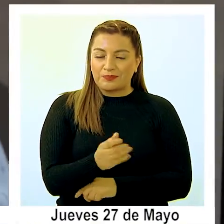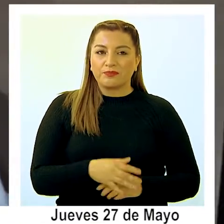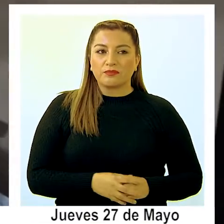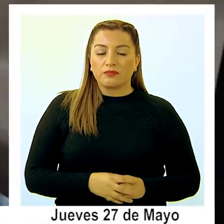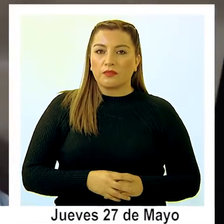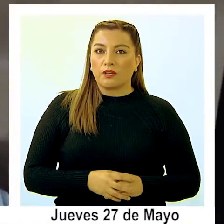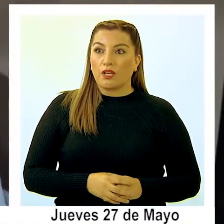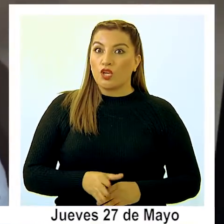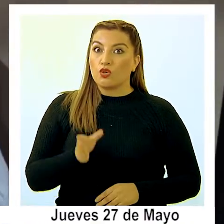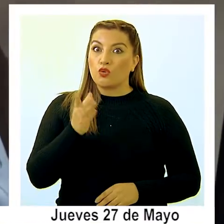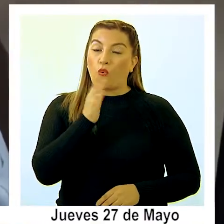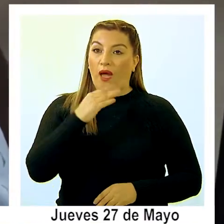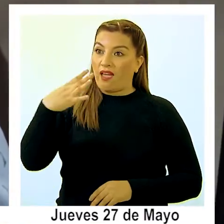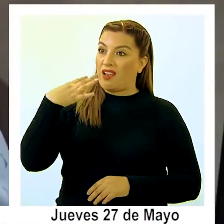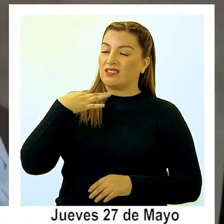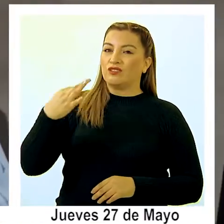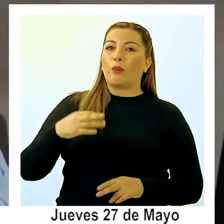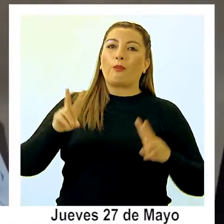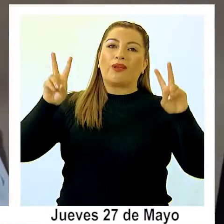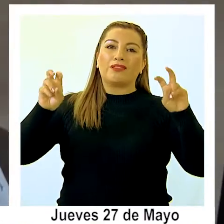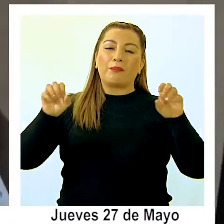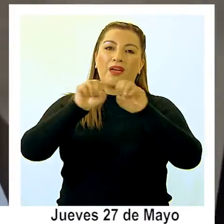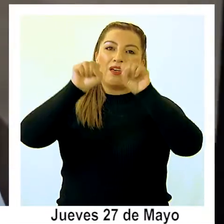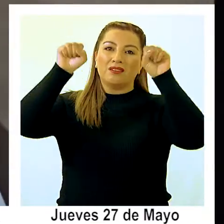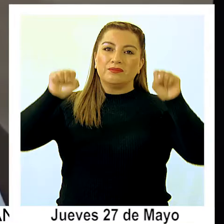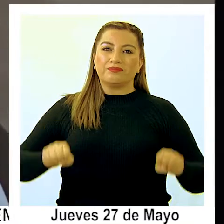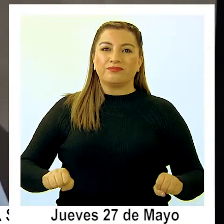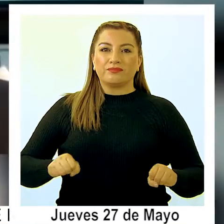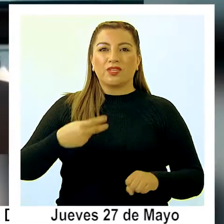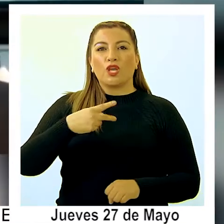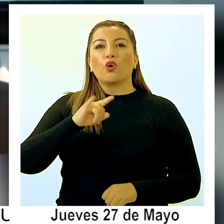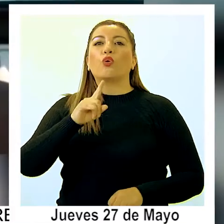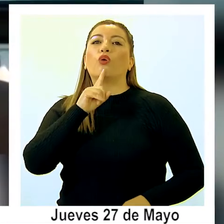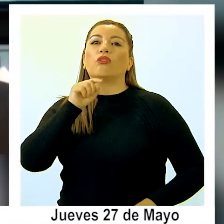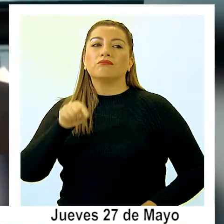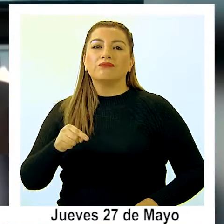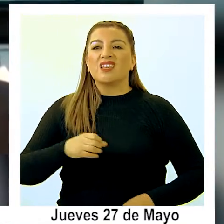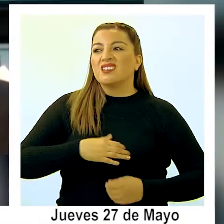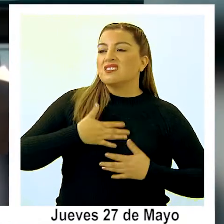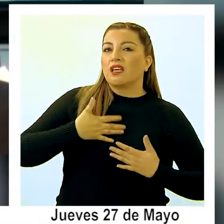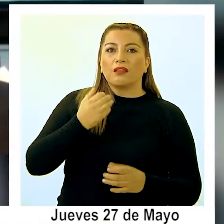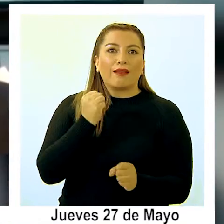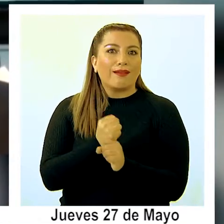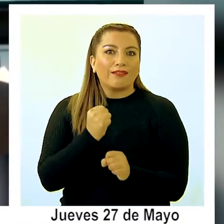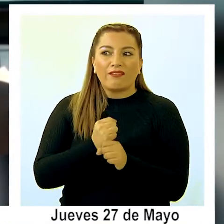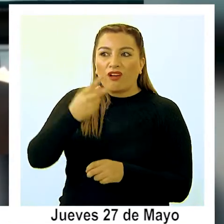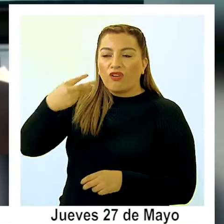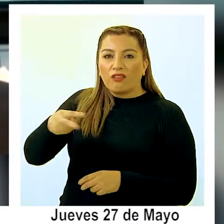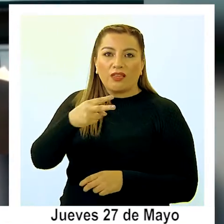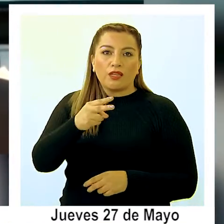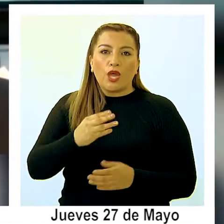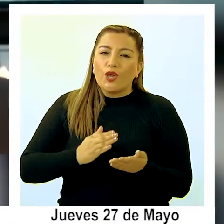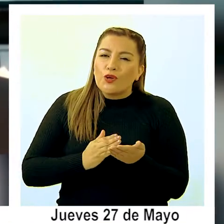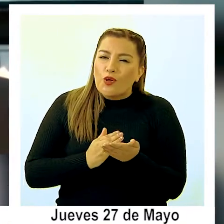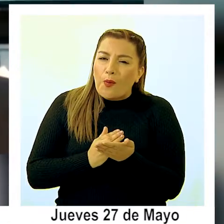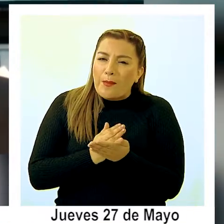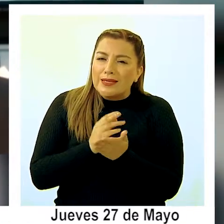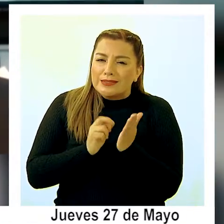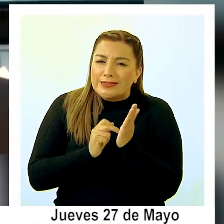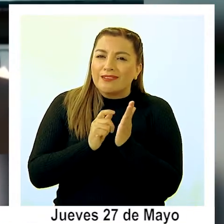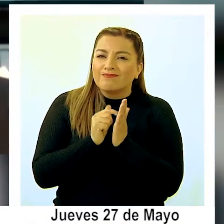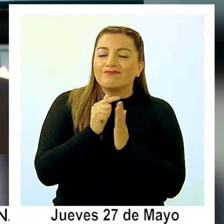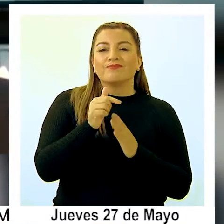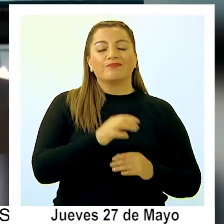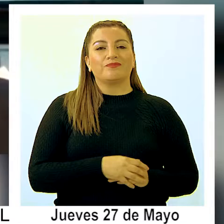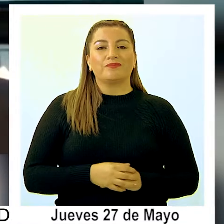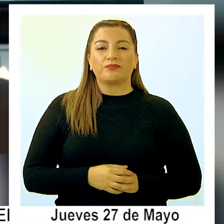aunque no salieron electos debido al sistema de Hunt, sienten que su trabajo recién comienza.